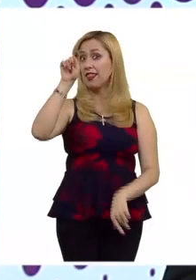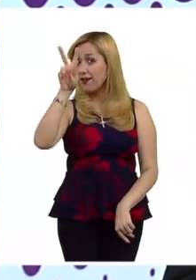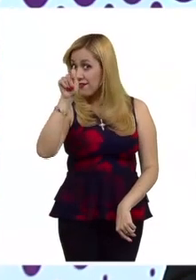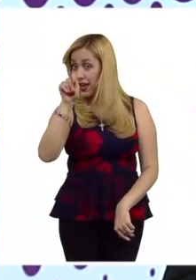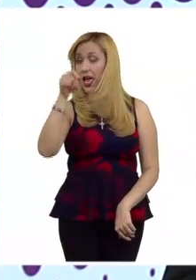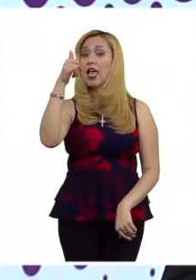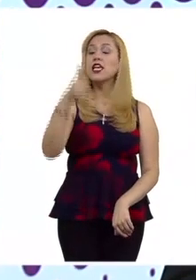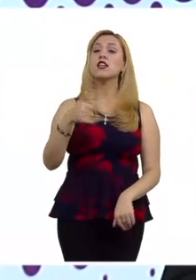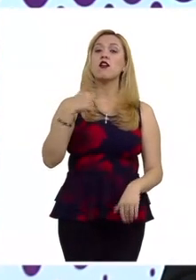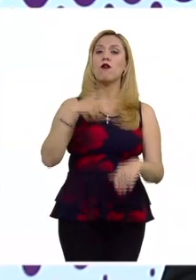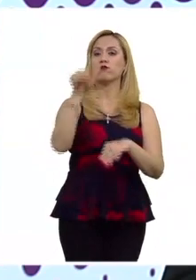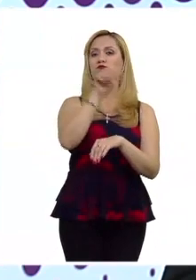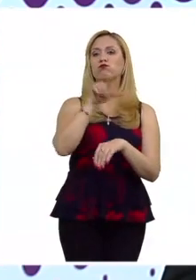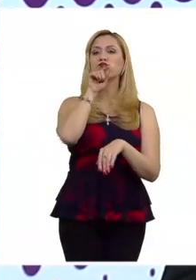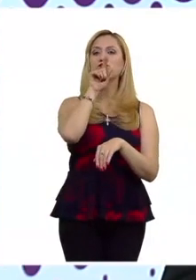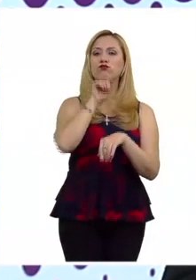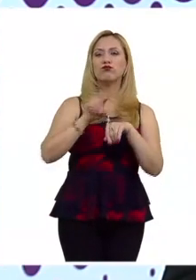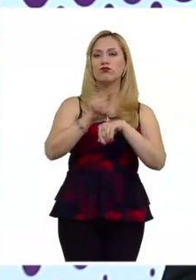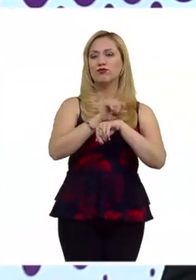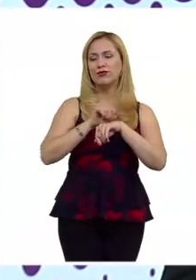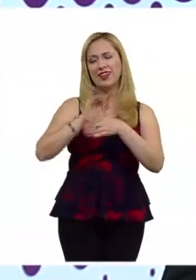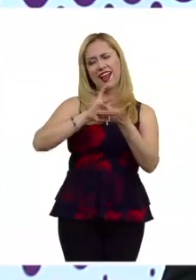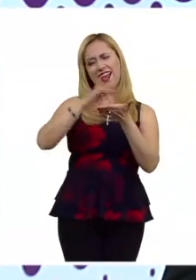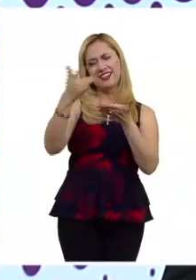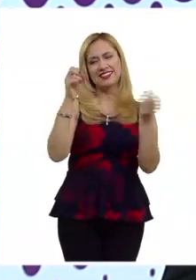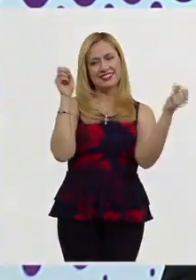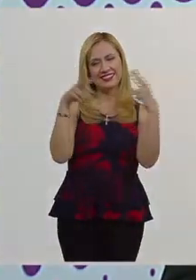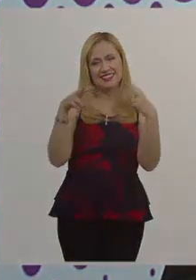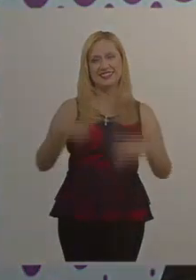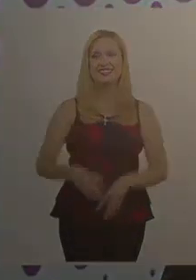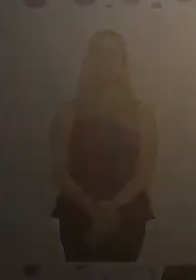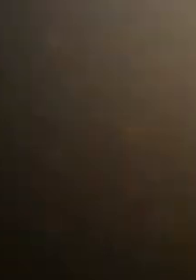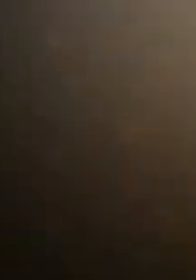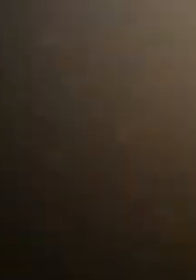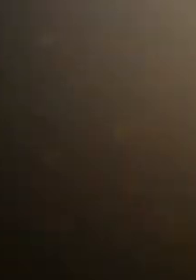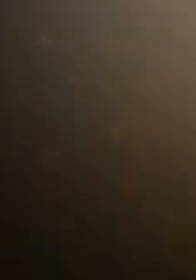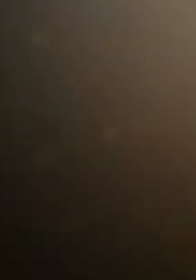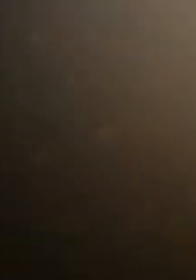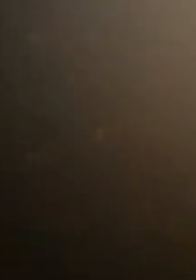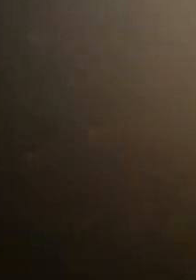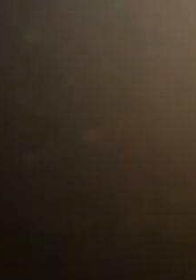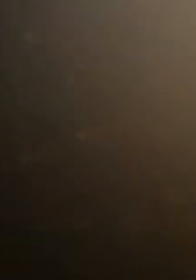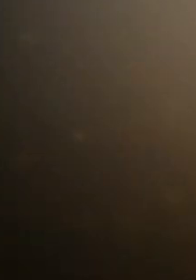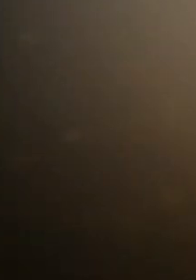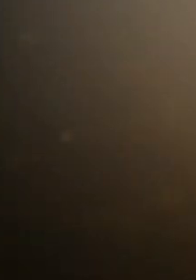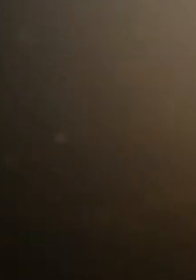y a mi cuenta de twitter rniembro1 gracias por sintonizarnos nos vemos